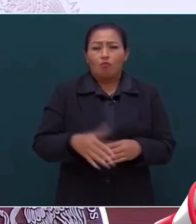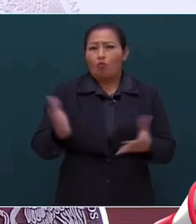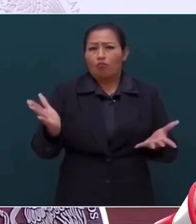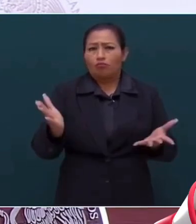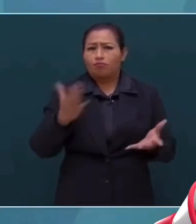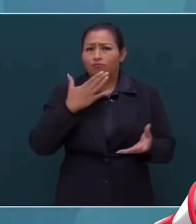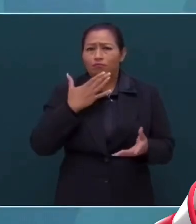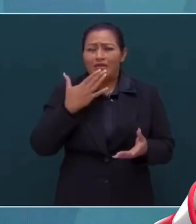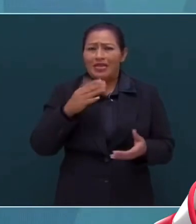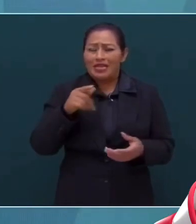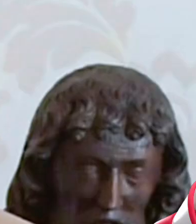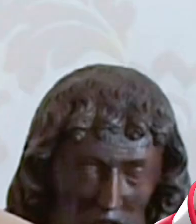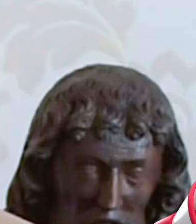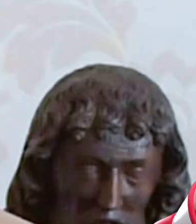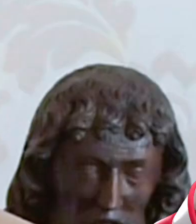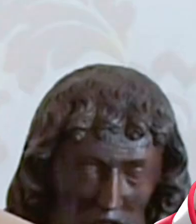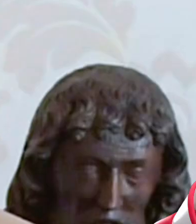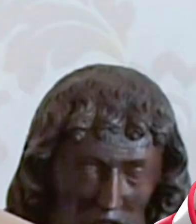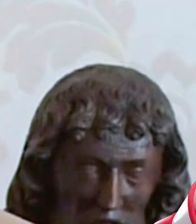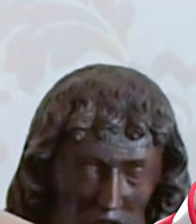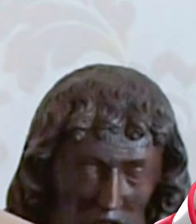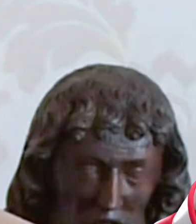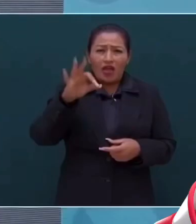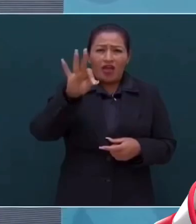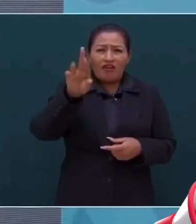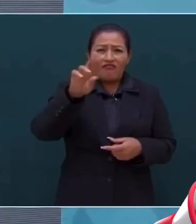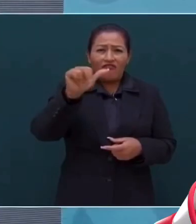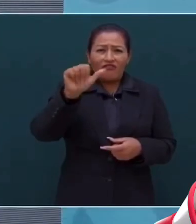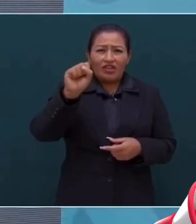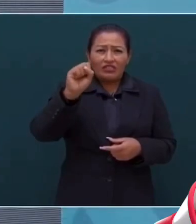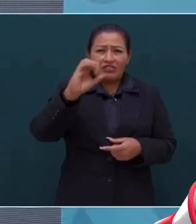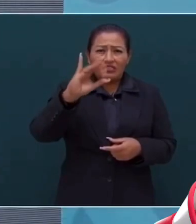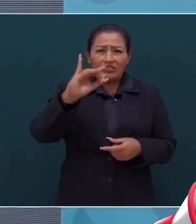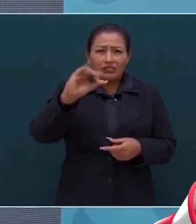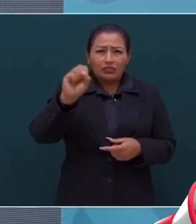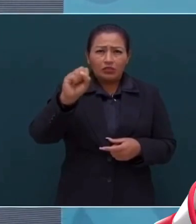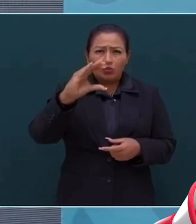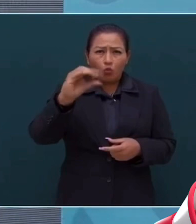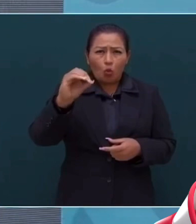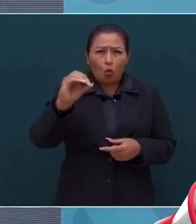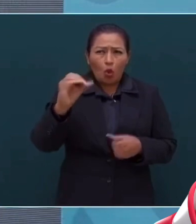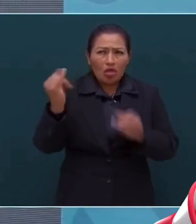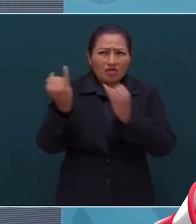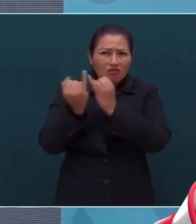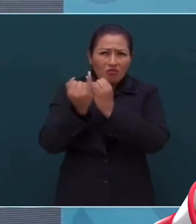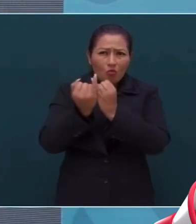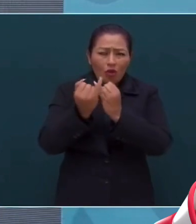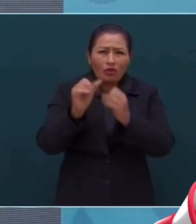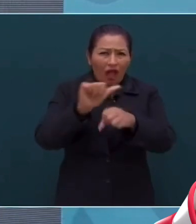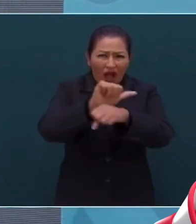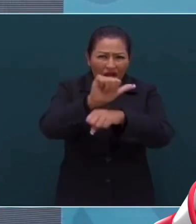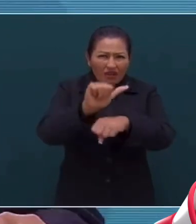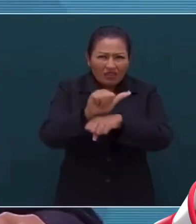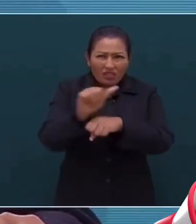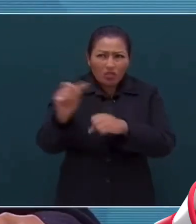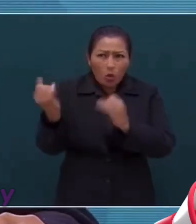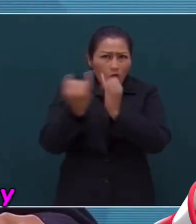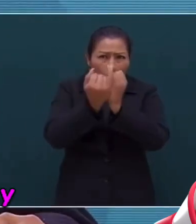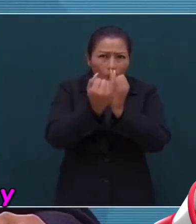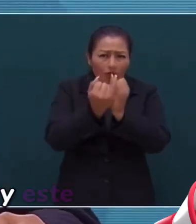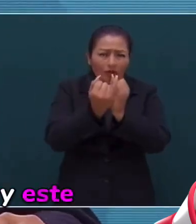bueno ninguno como Francisco, ninguno, ningún argentino como Francisco.